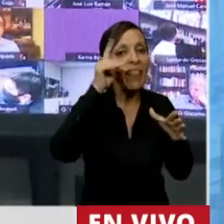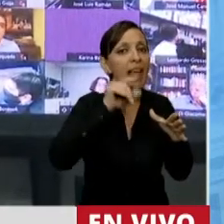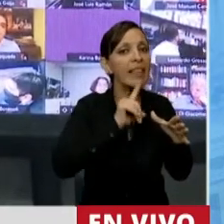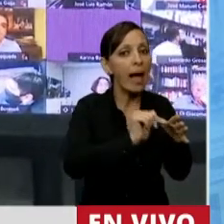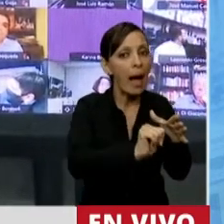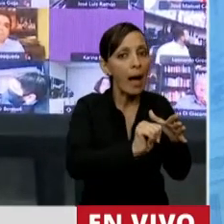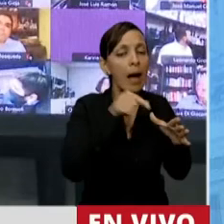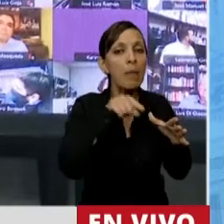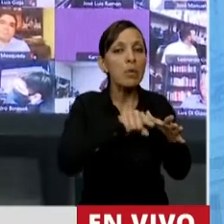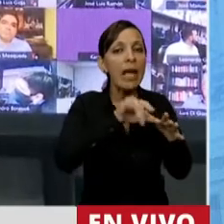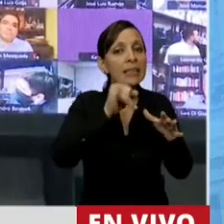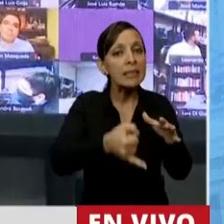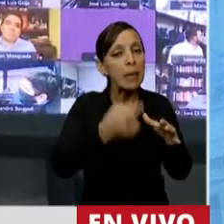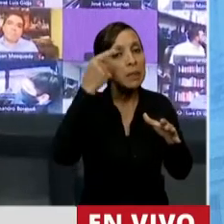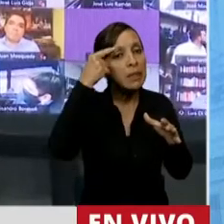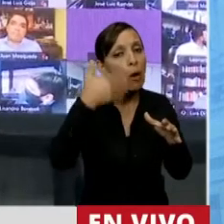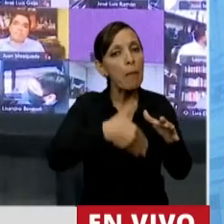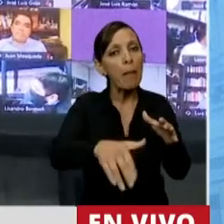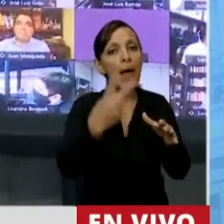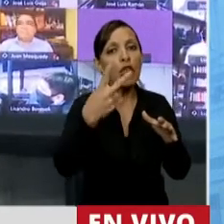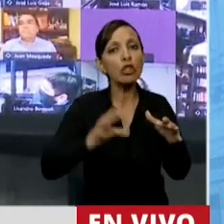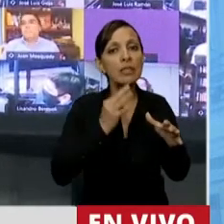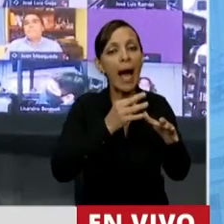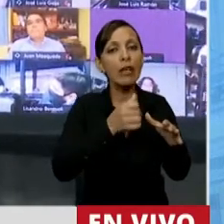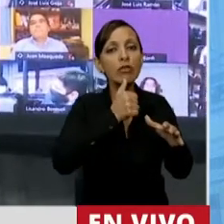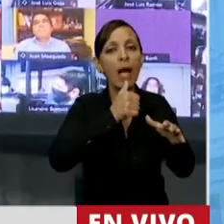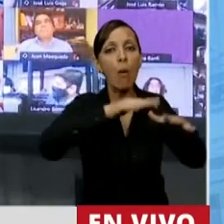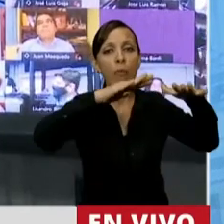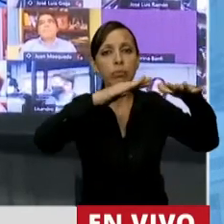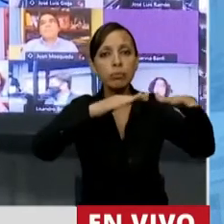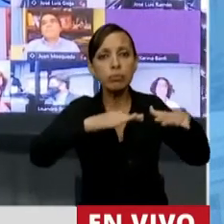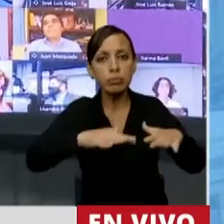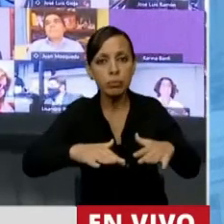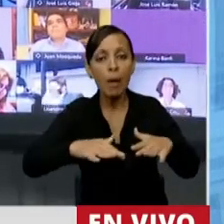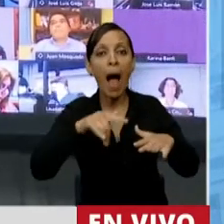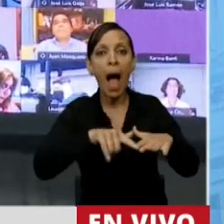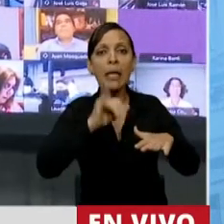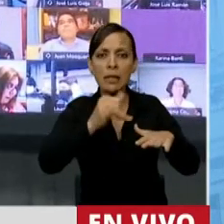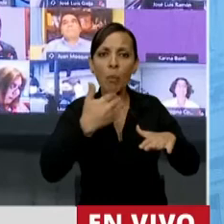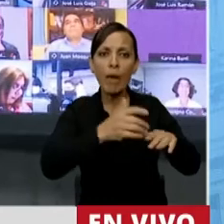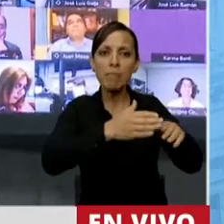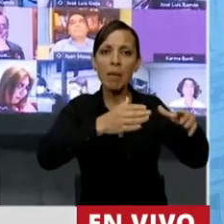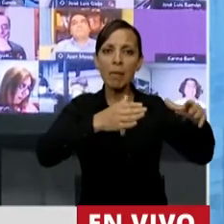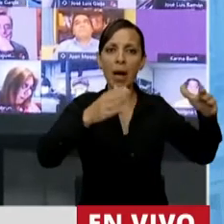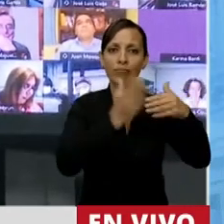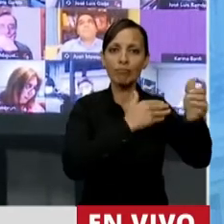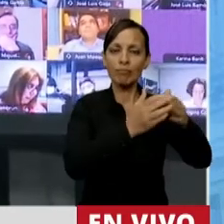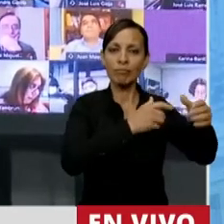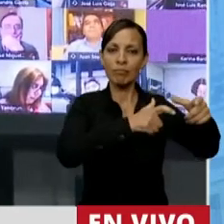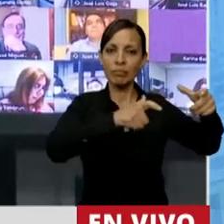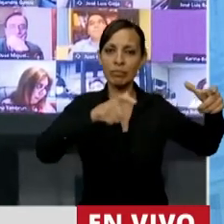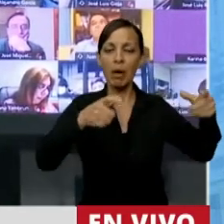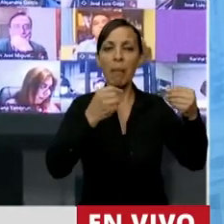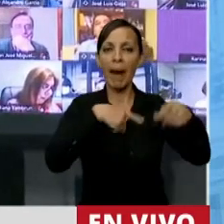porque han previsto que va a haber dos años de bajante y en esos dos años de bajante van a poder extender la superficie para